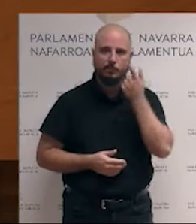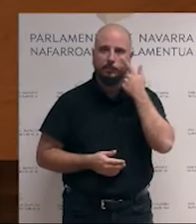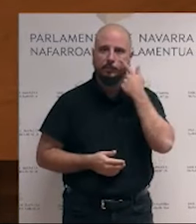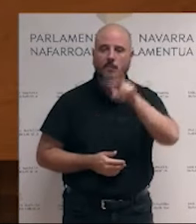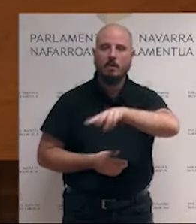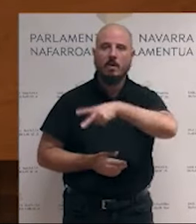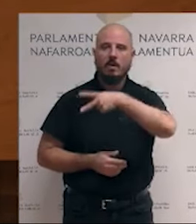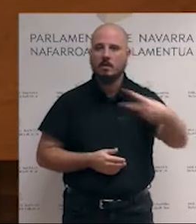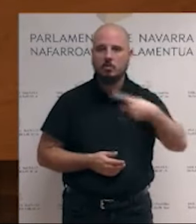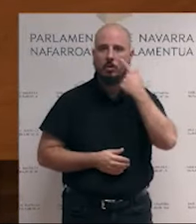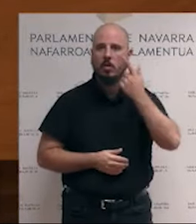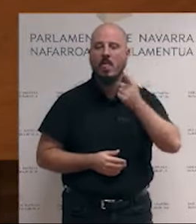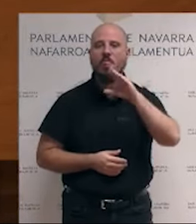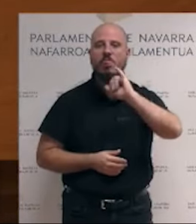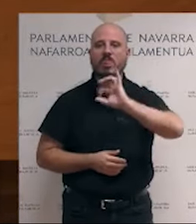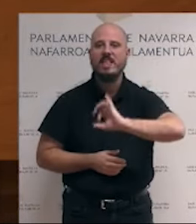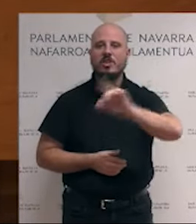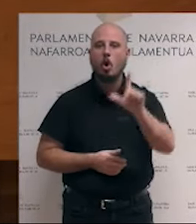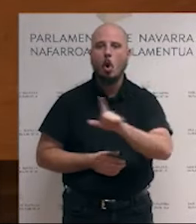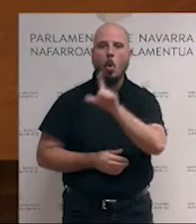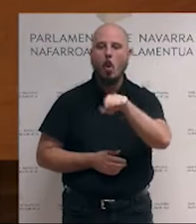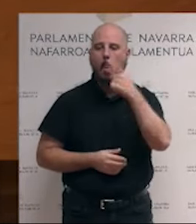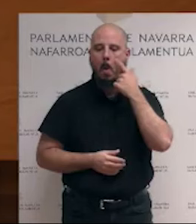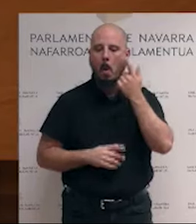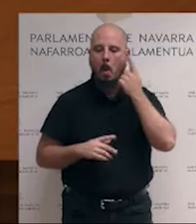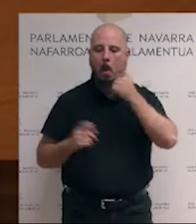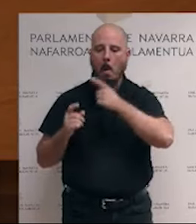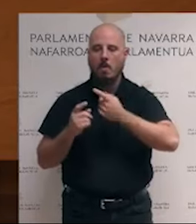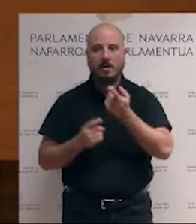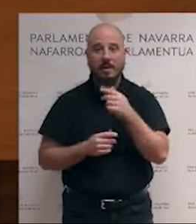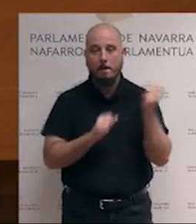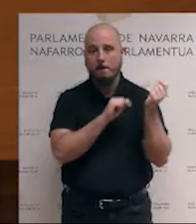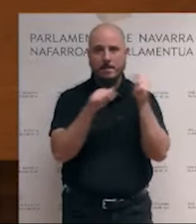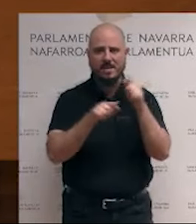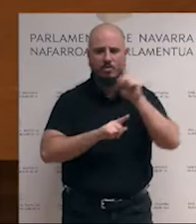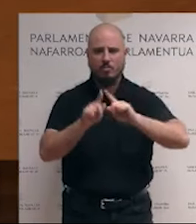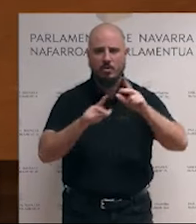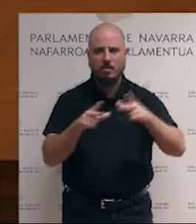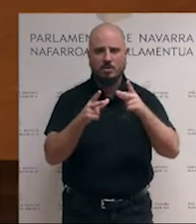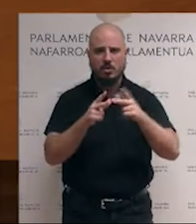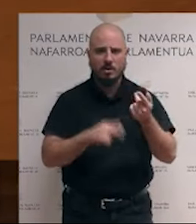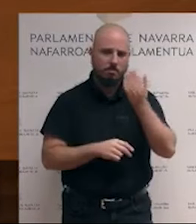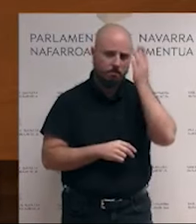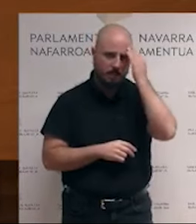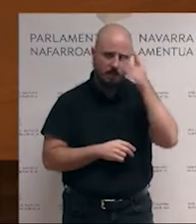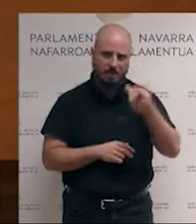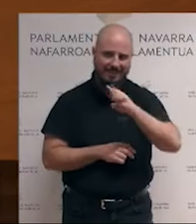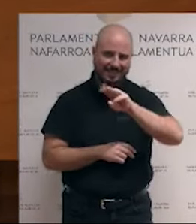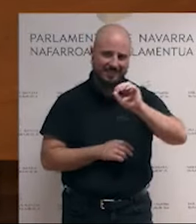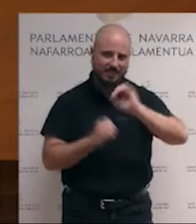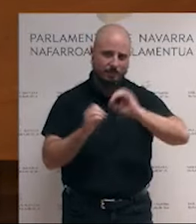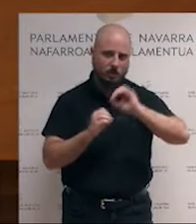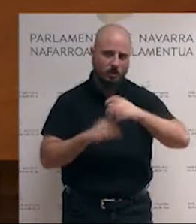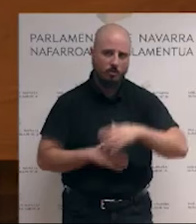barómetro de julio del CIS, donde la inmigración aparecía como el principal problema social, señalado por un 30%.